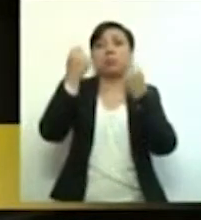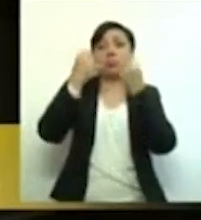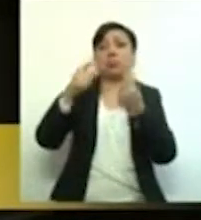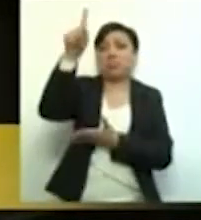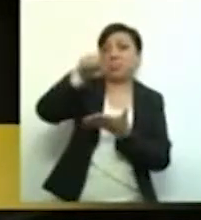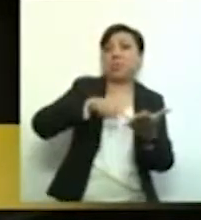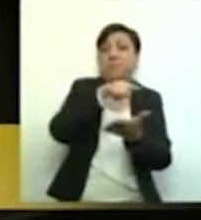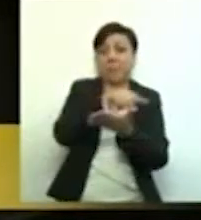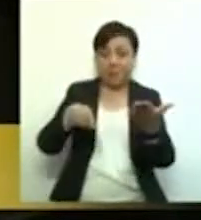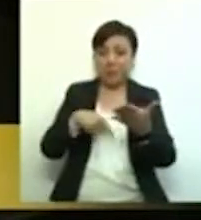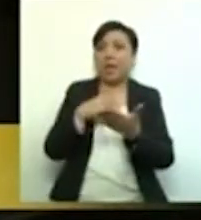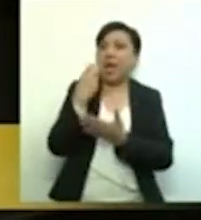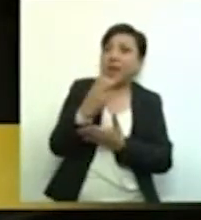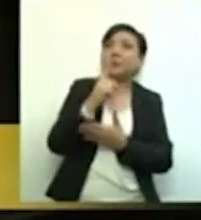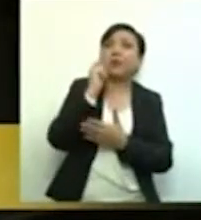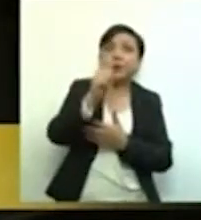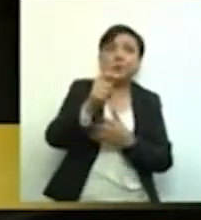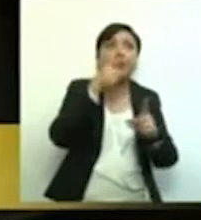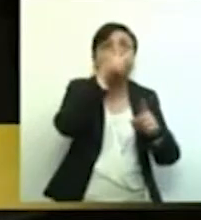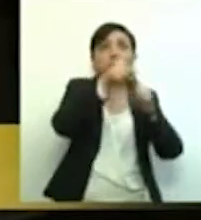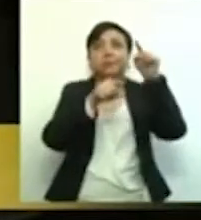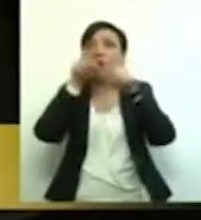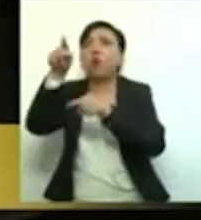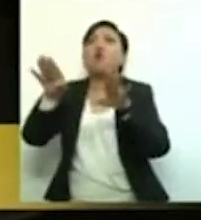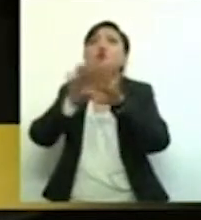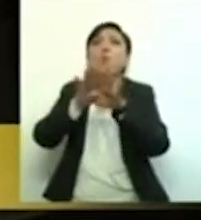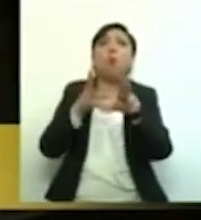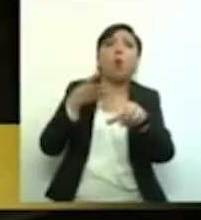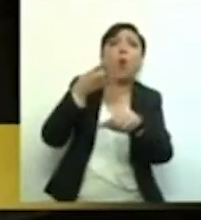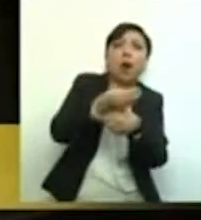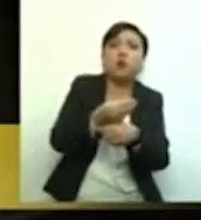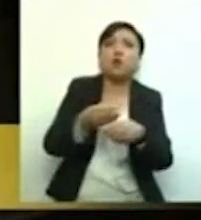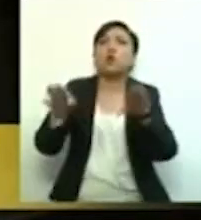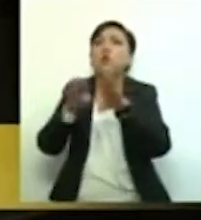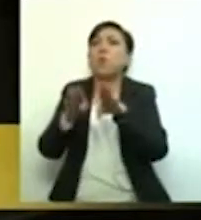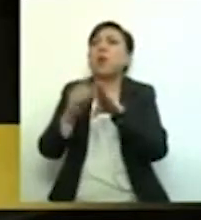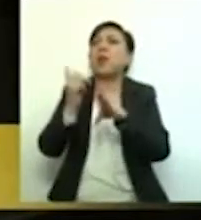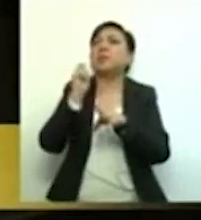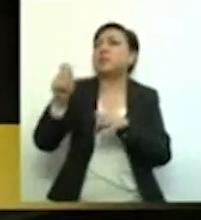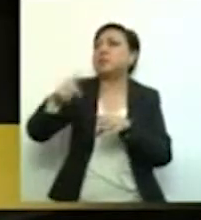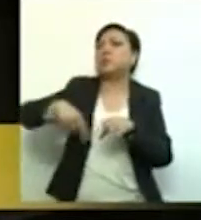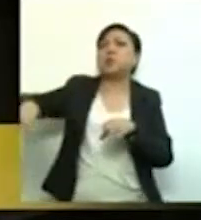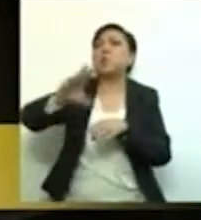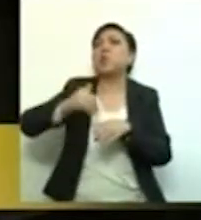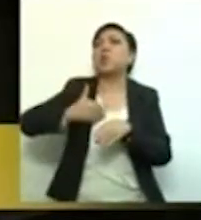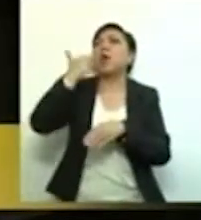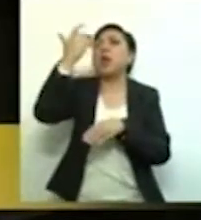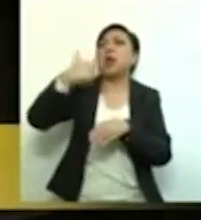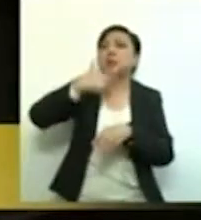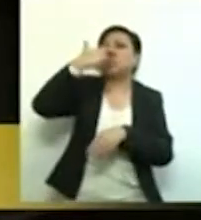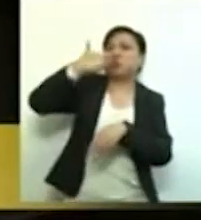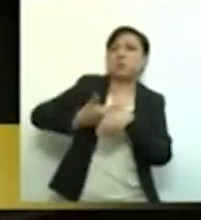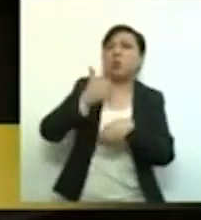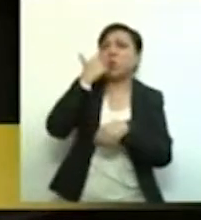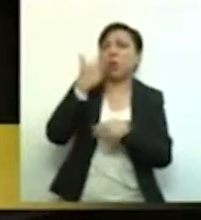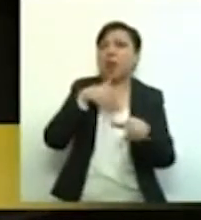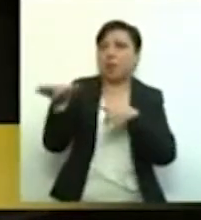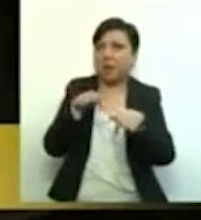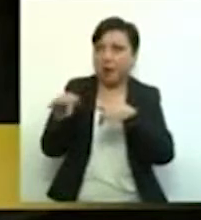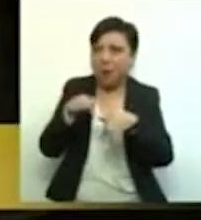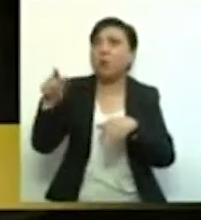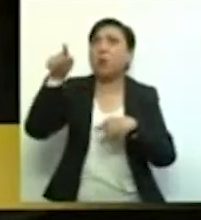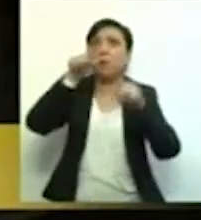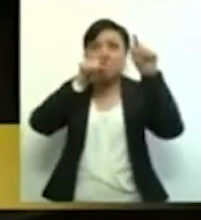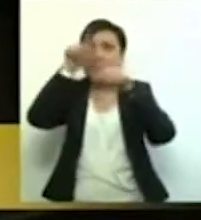económicos, sin posibilidad de operar. Esto significa evadir la responsabilidad ante miles de mexicanos y mexicanas que ya